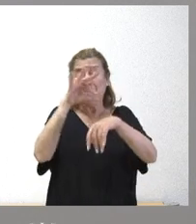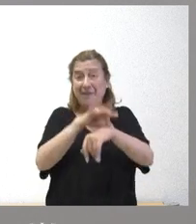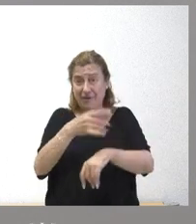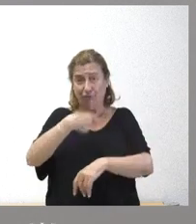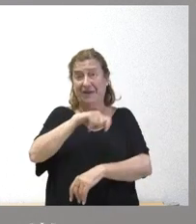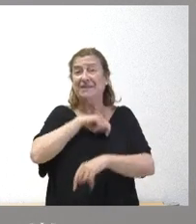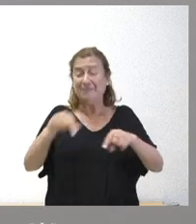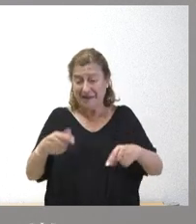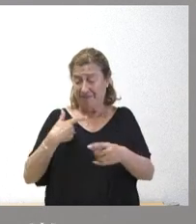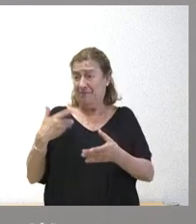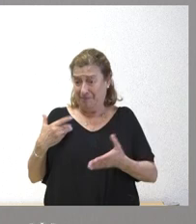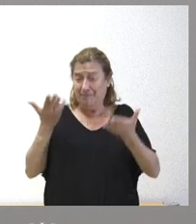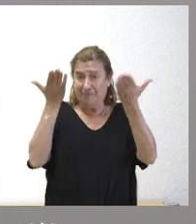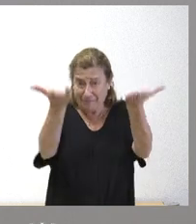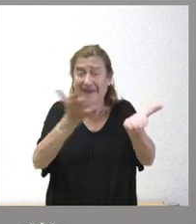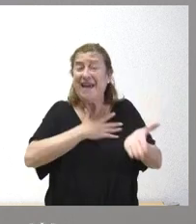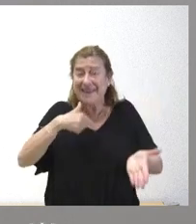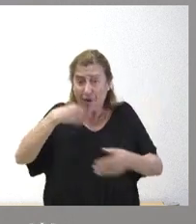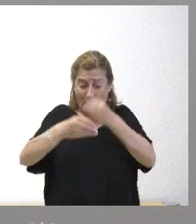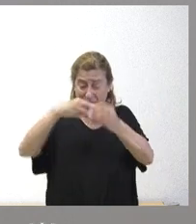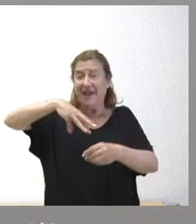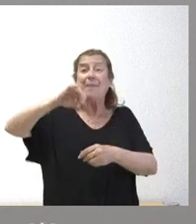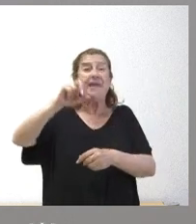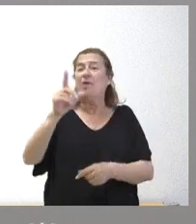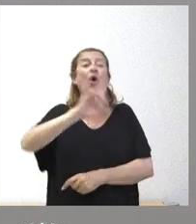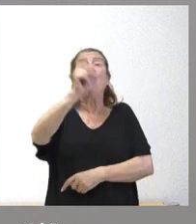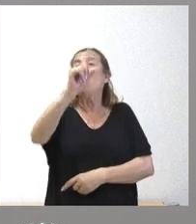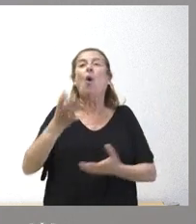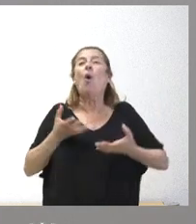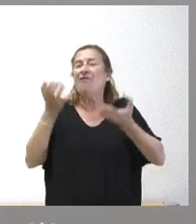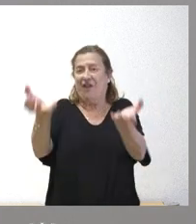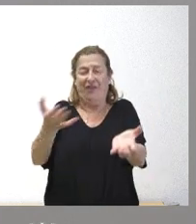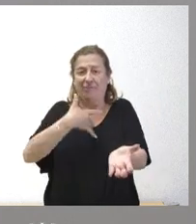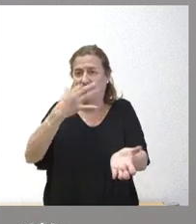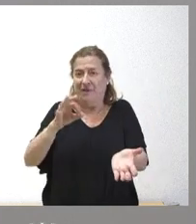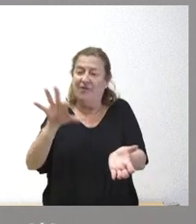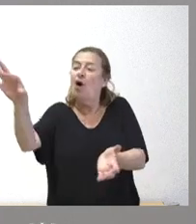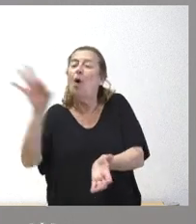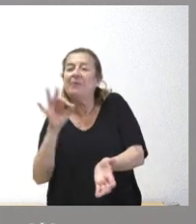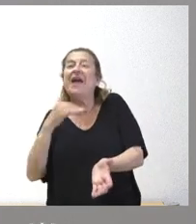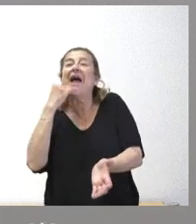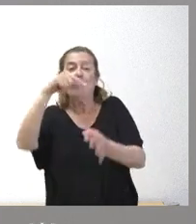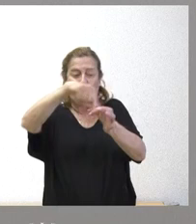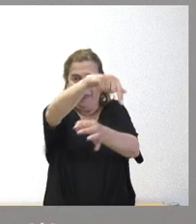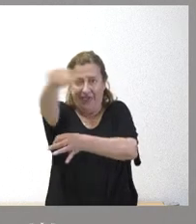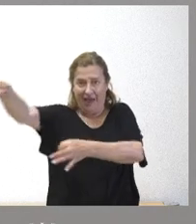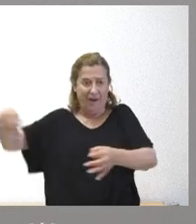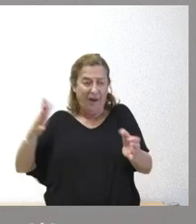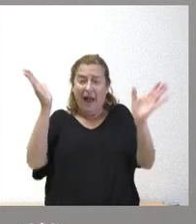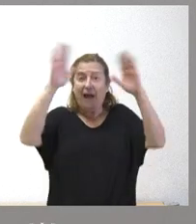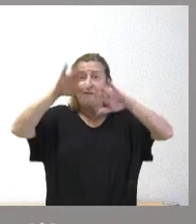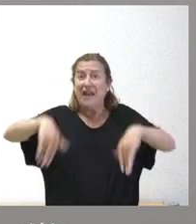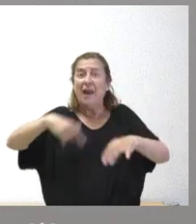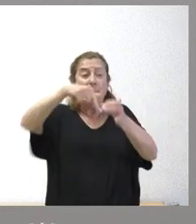que se presentan para hacer el MIR no se les llegue ni a ofertar la posibilidad de que obten alguna de estas plazas que quedan vacante